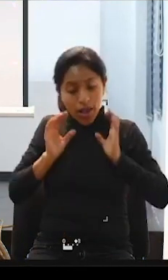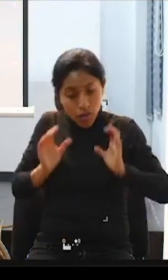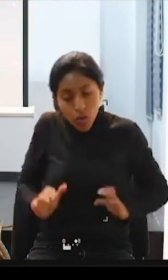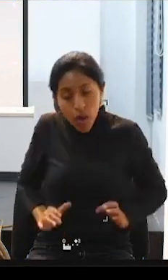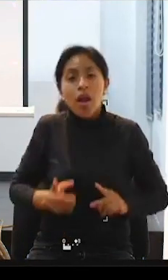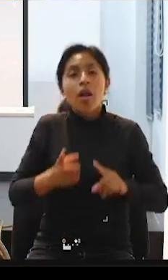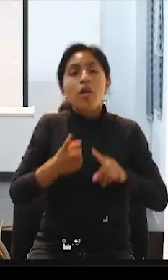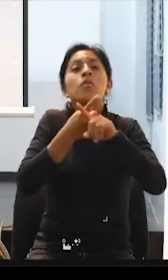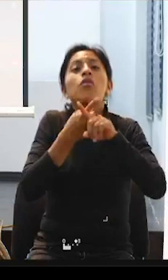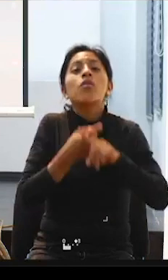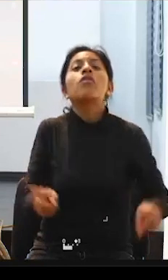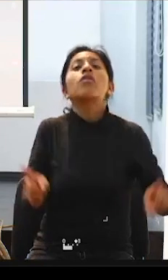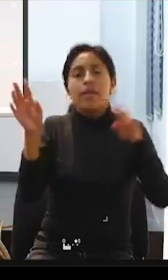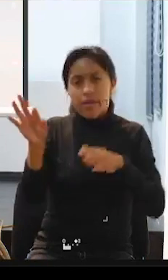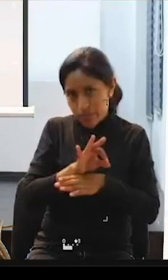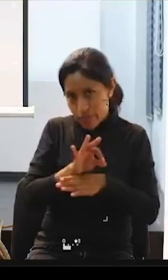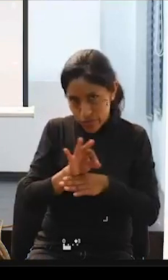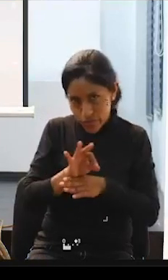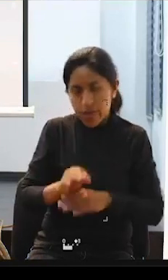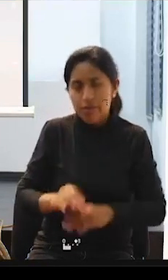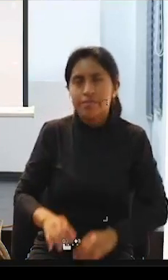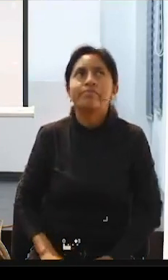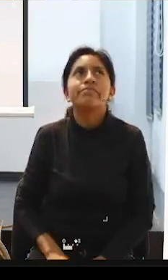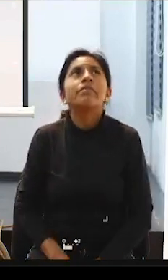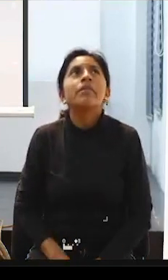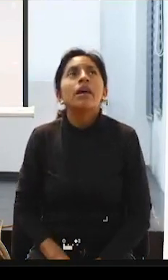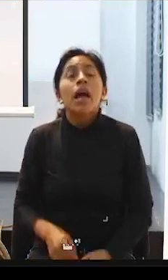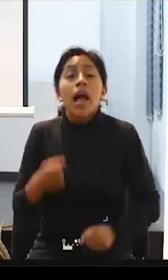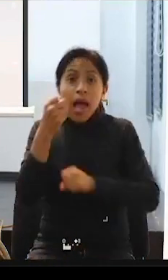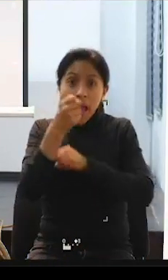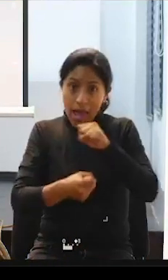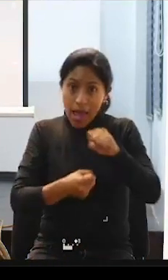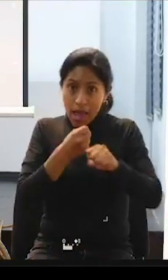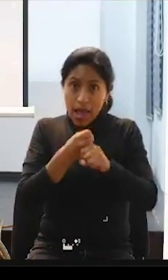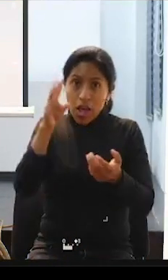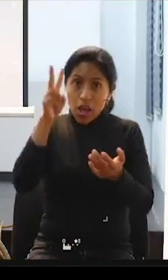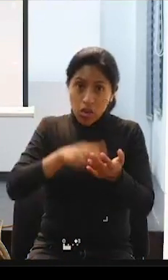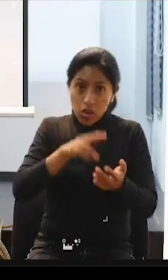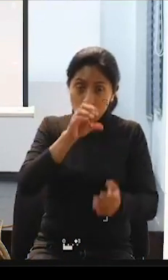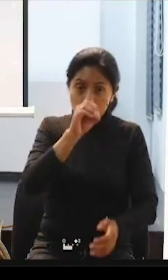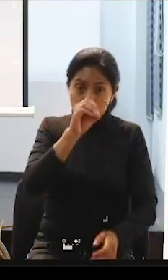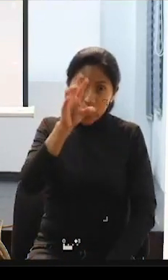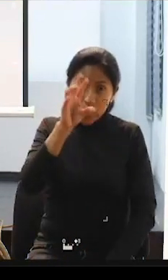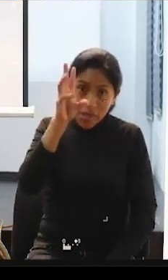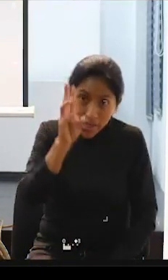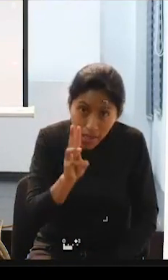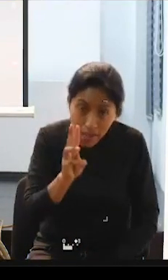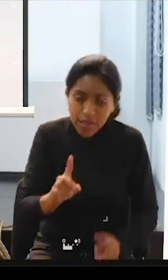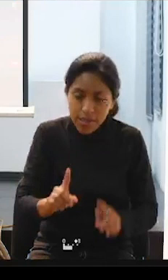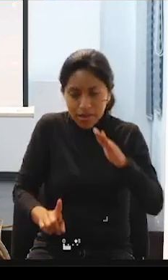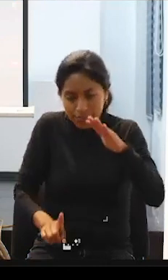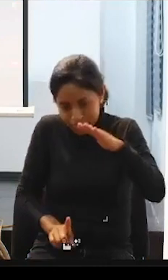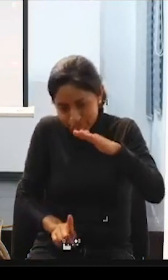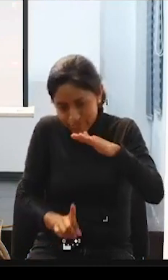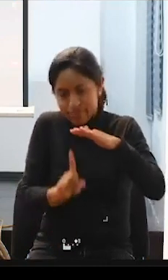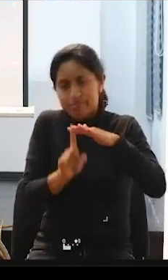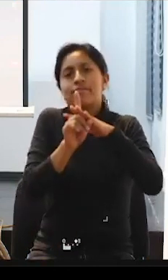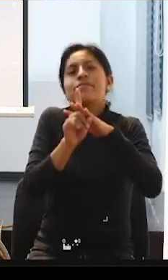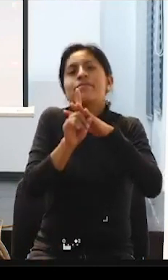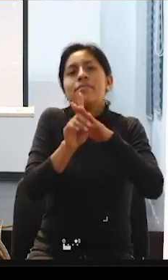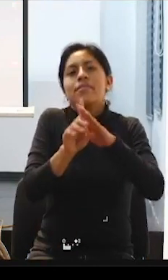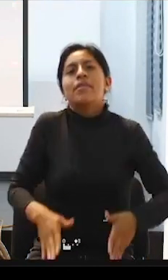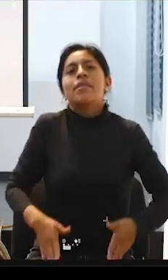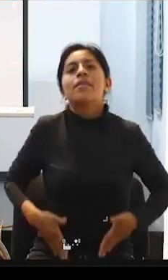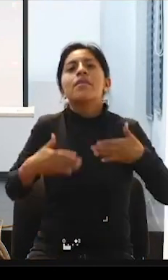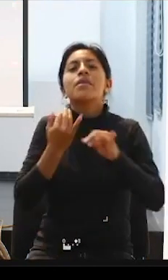más? En el 2006 apareció la ley de dependencia porque en España ya había muchísimas, bueno, ya